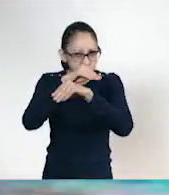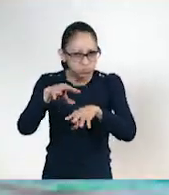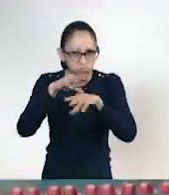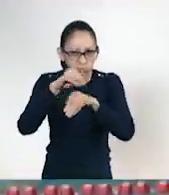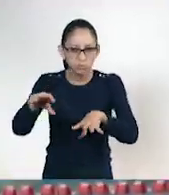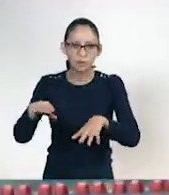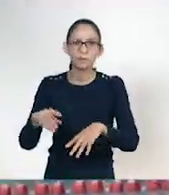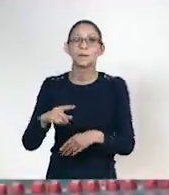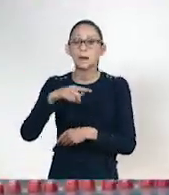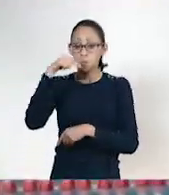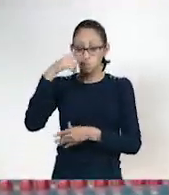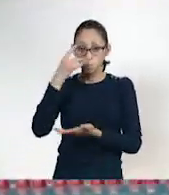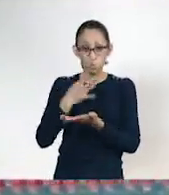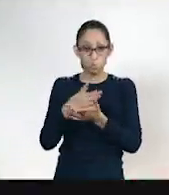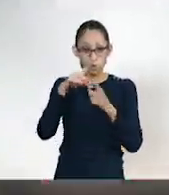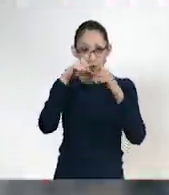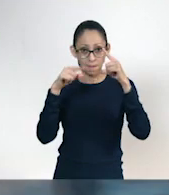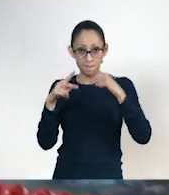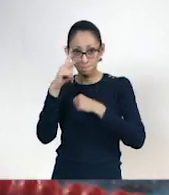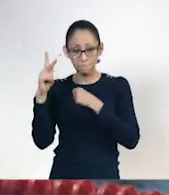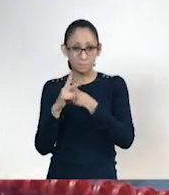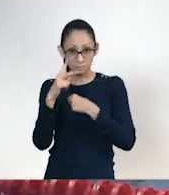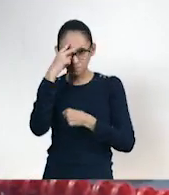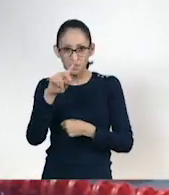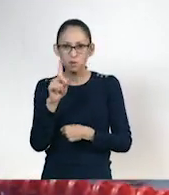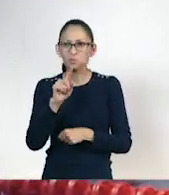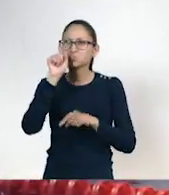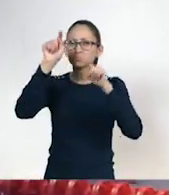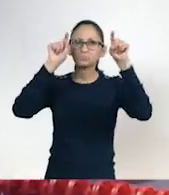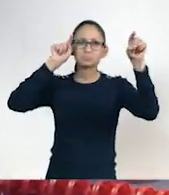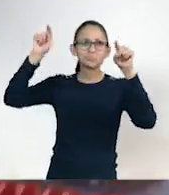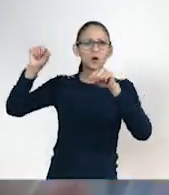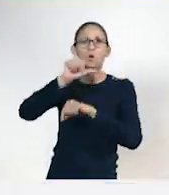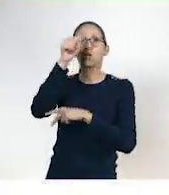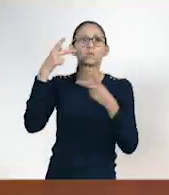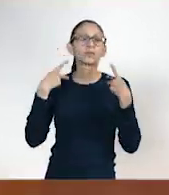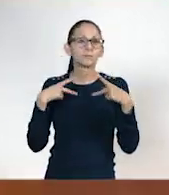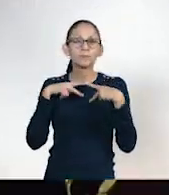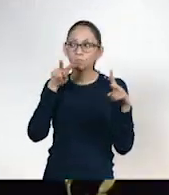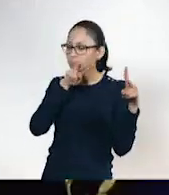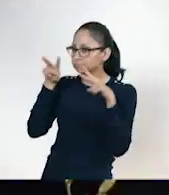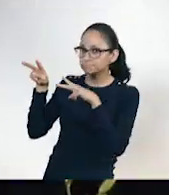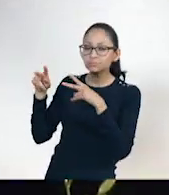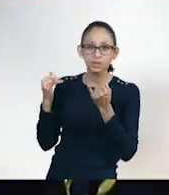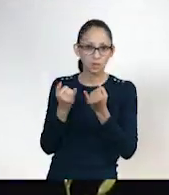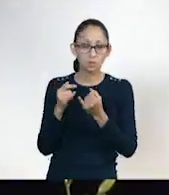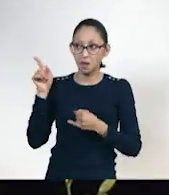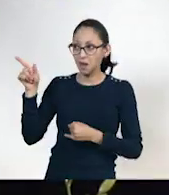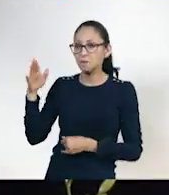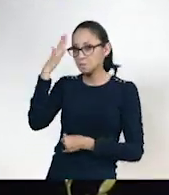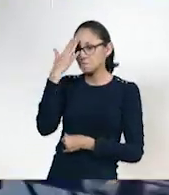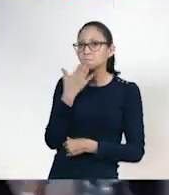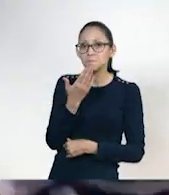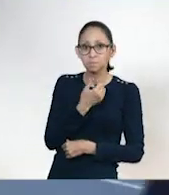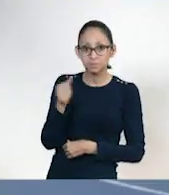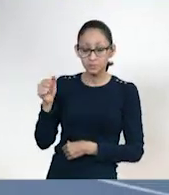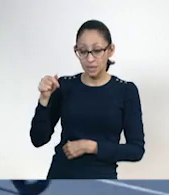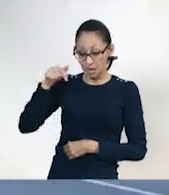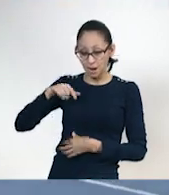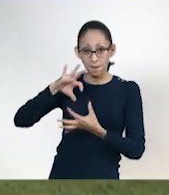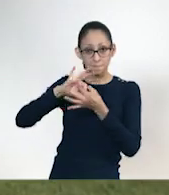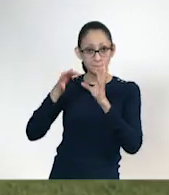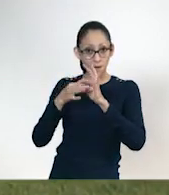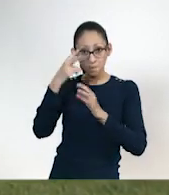nuestras fronteras, la imagen de atletas con capacidades extraordinarias. Actualmente, el Comité Paralímpico